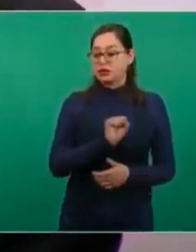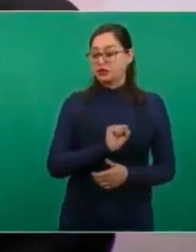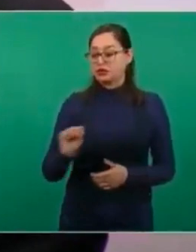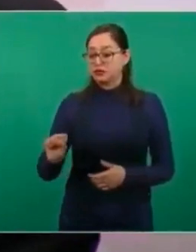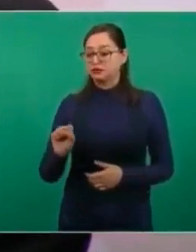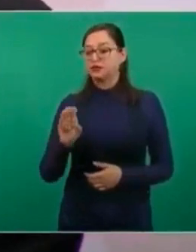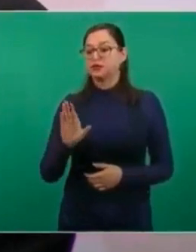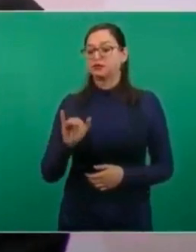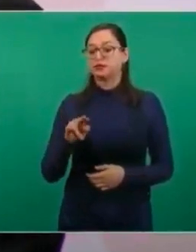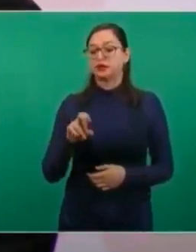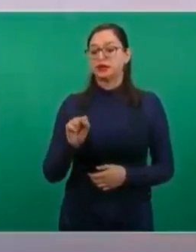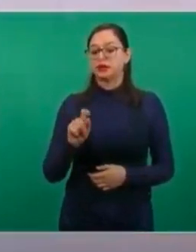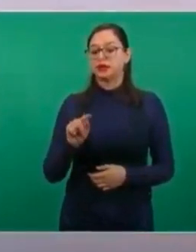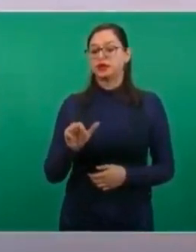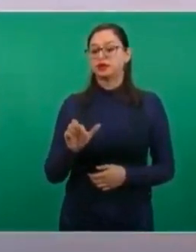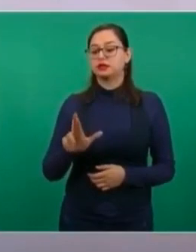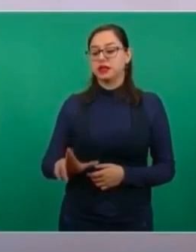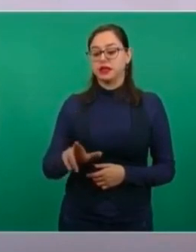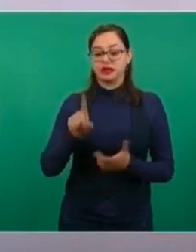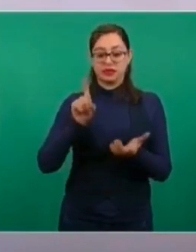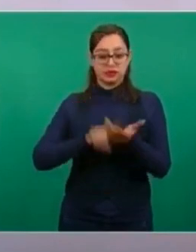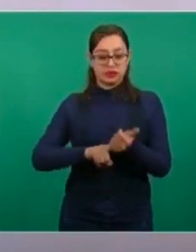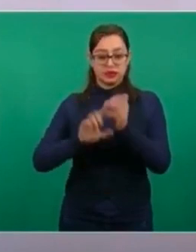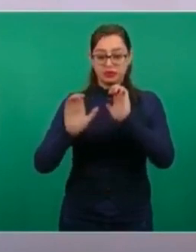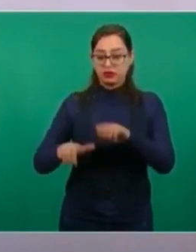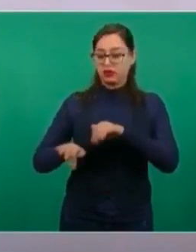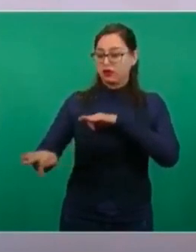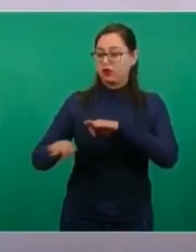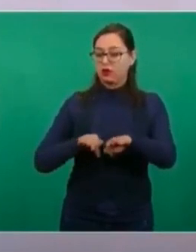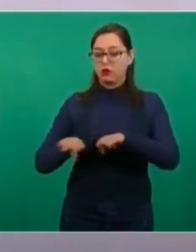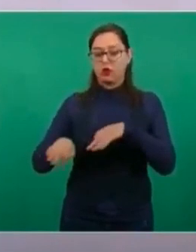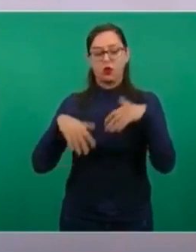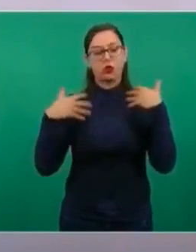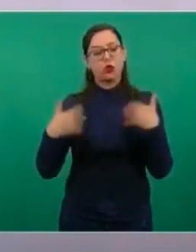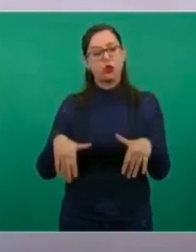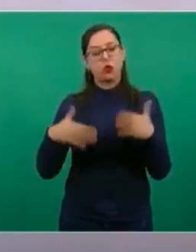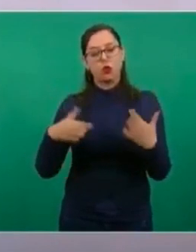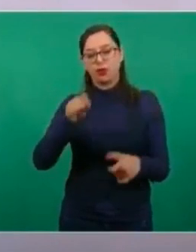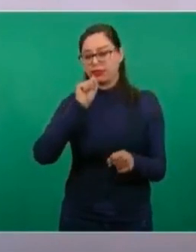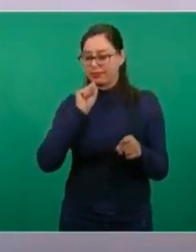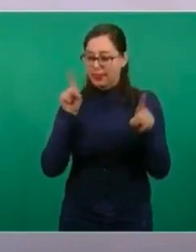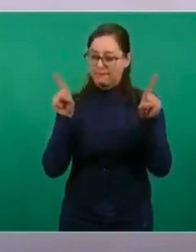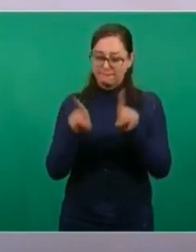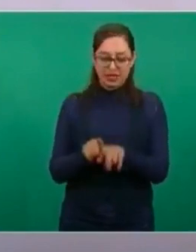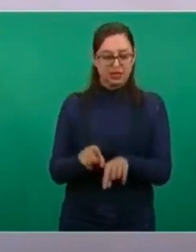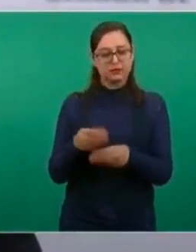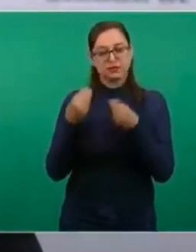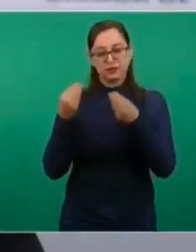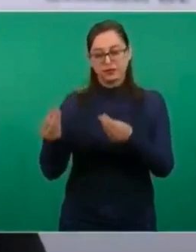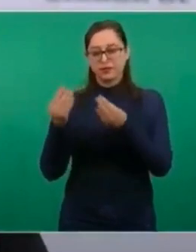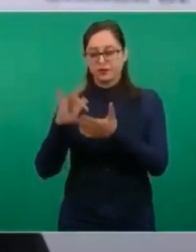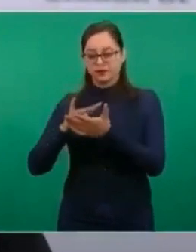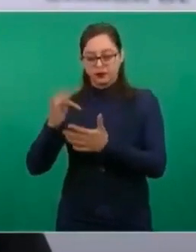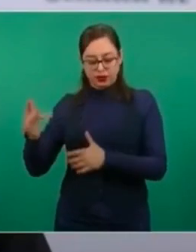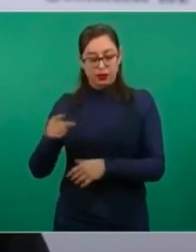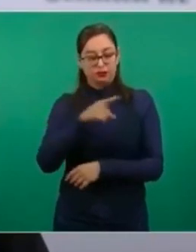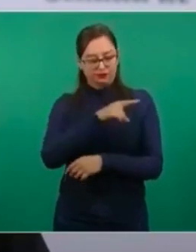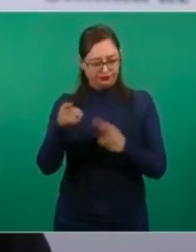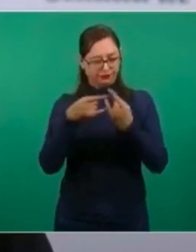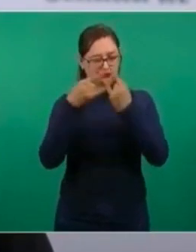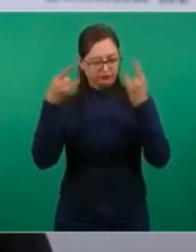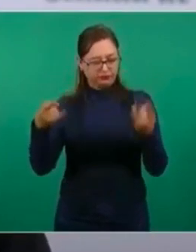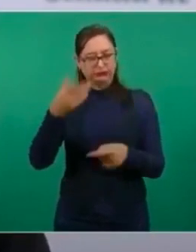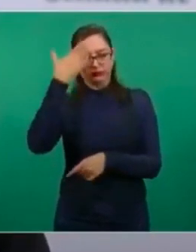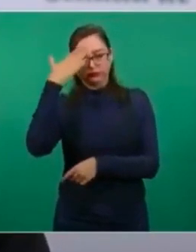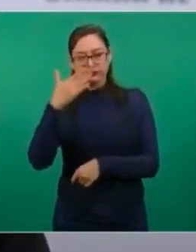ustedes saben, se creó primero el IMSS en los años 40, como